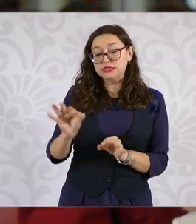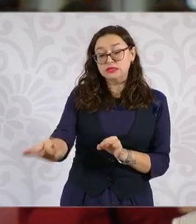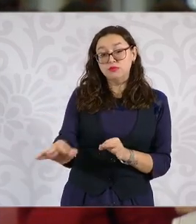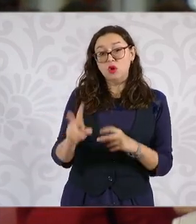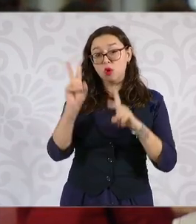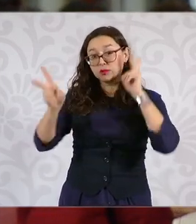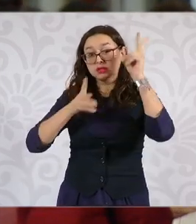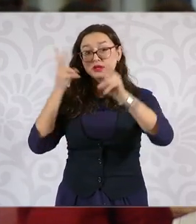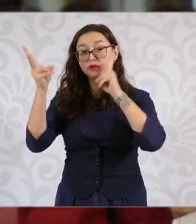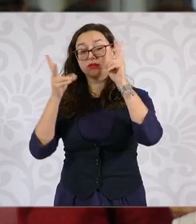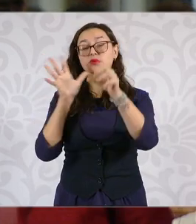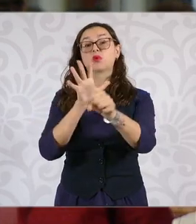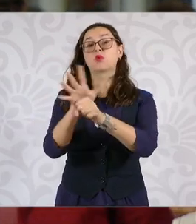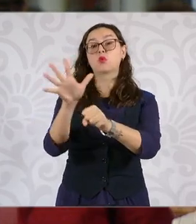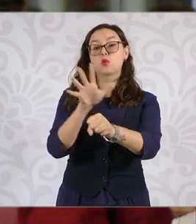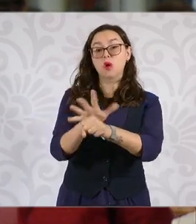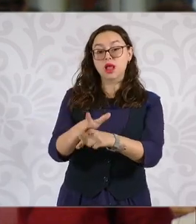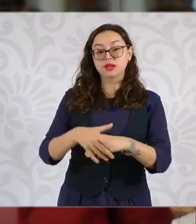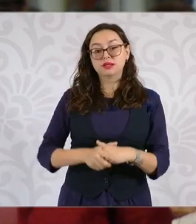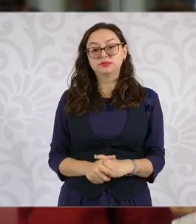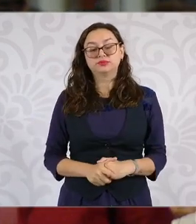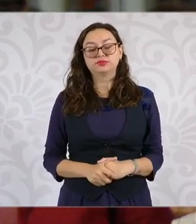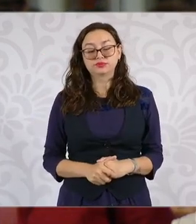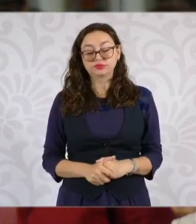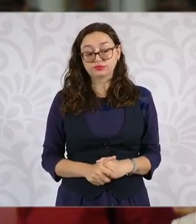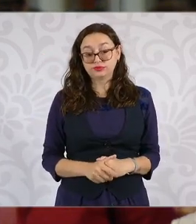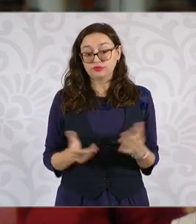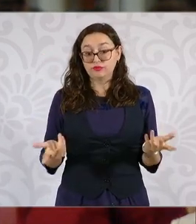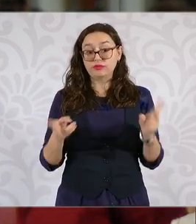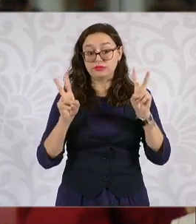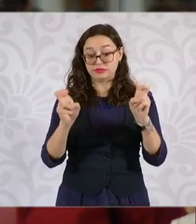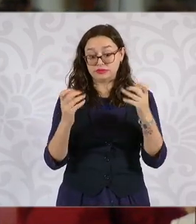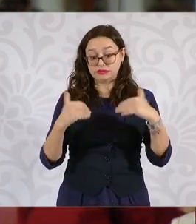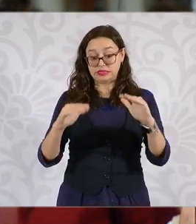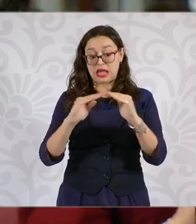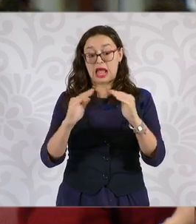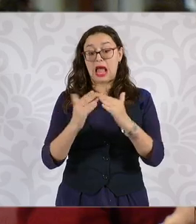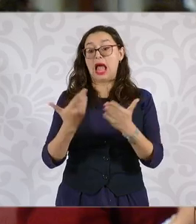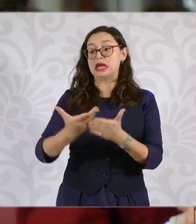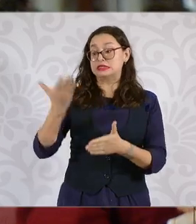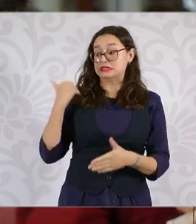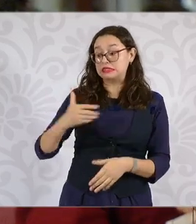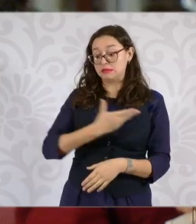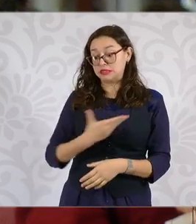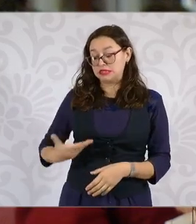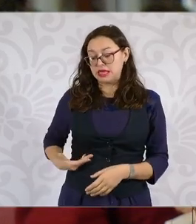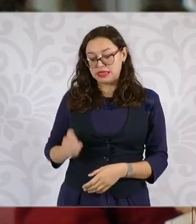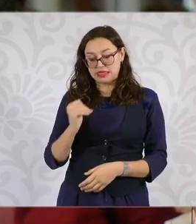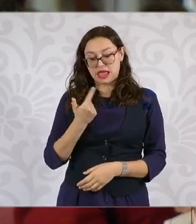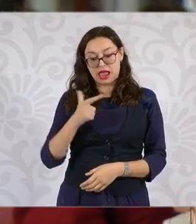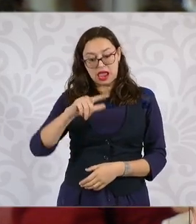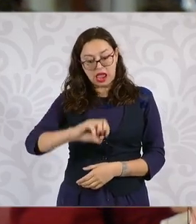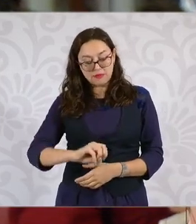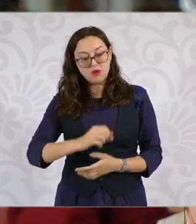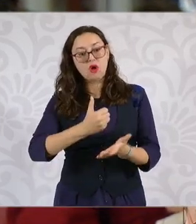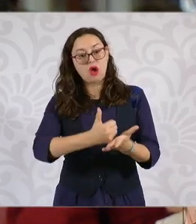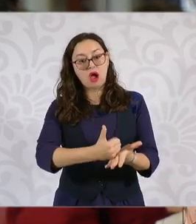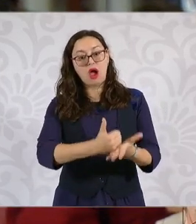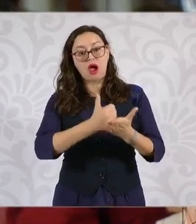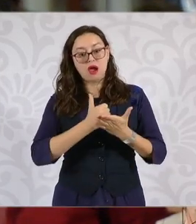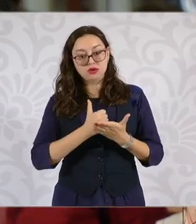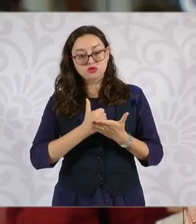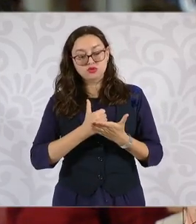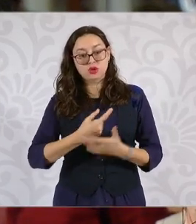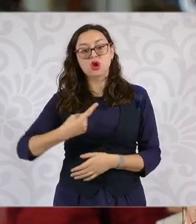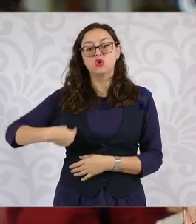este tema sobre la vivienda el presidente Andrés Manuel López Obrador nos ayudó a los medios, a los